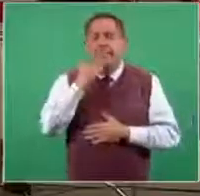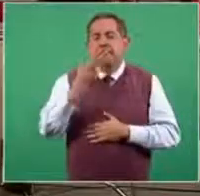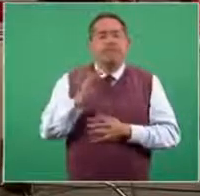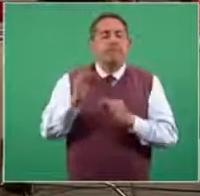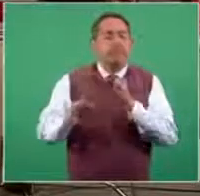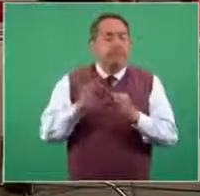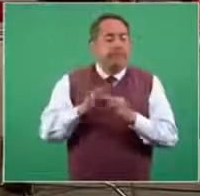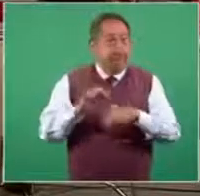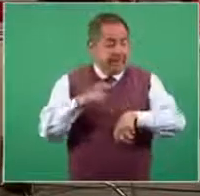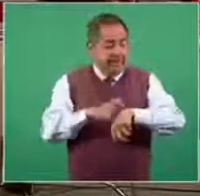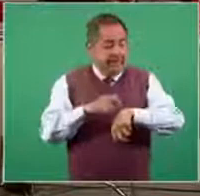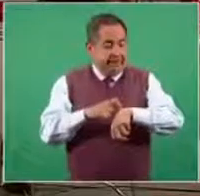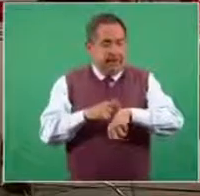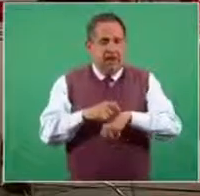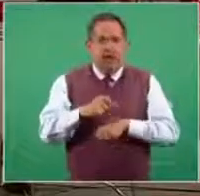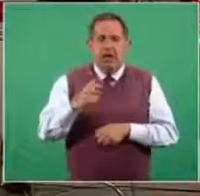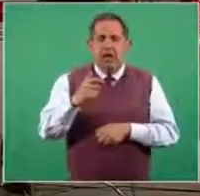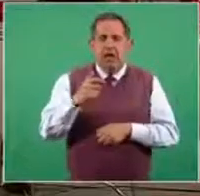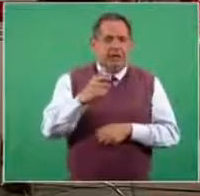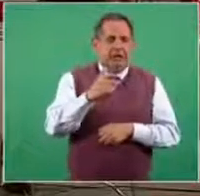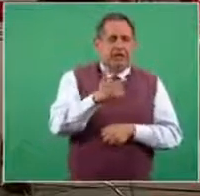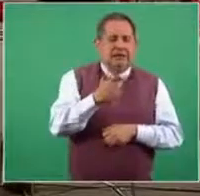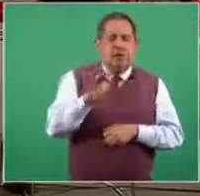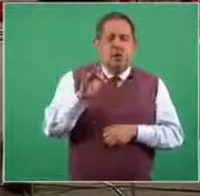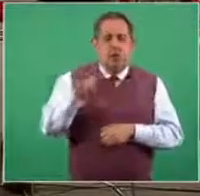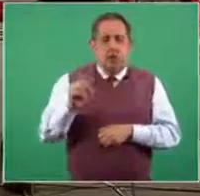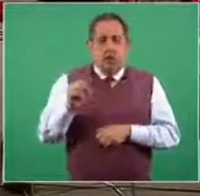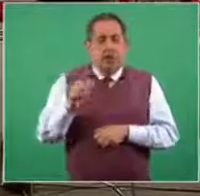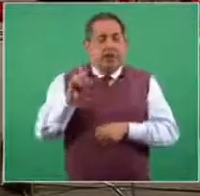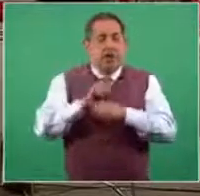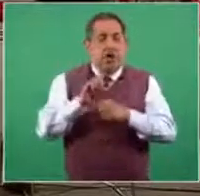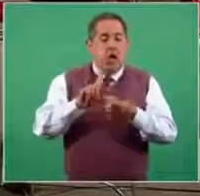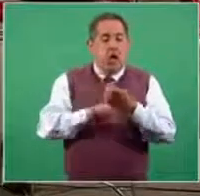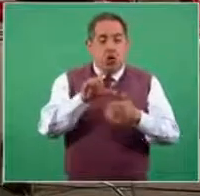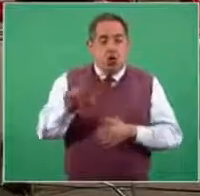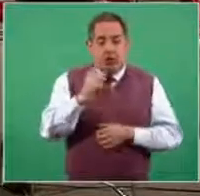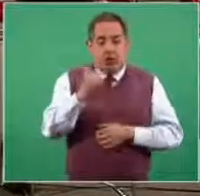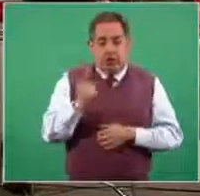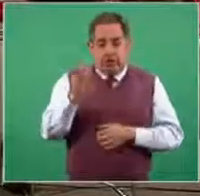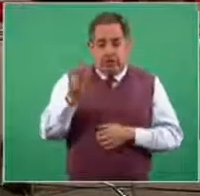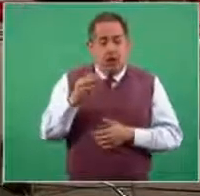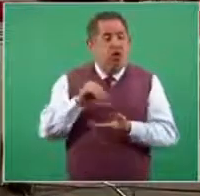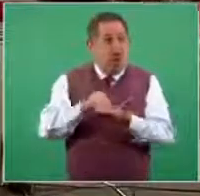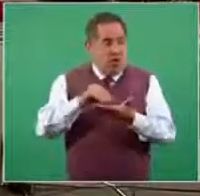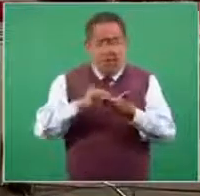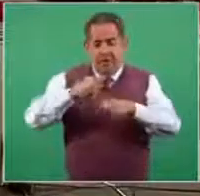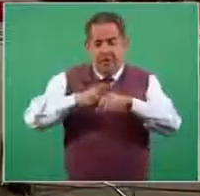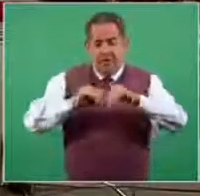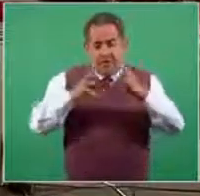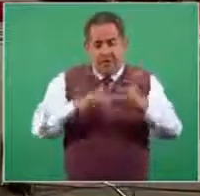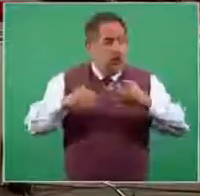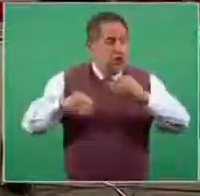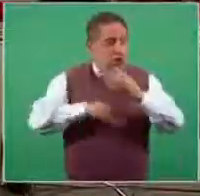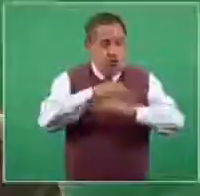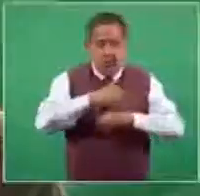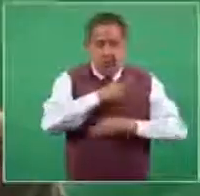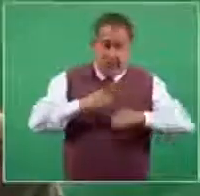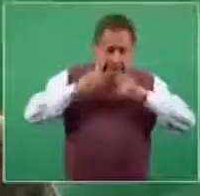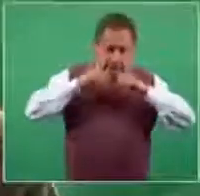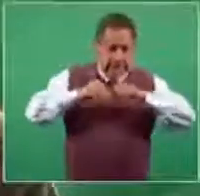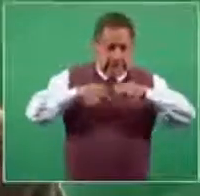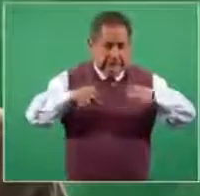cerramos aquí, son las 19.59, es lunes primero de febrero, la epidemia sigue, todas y todos tenemos que seguir